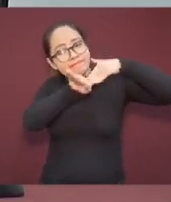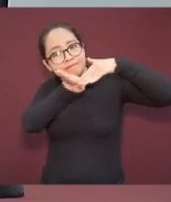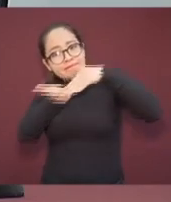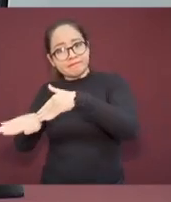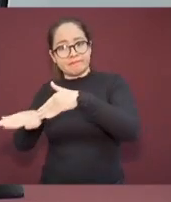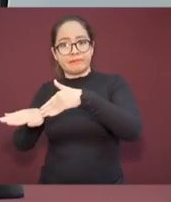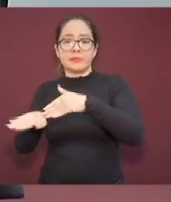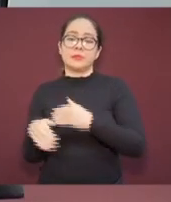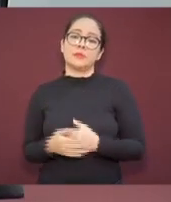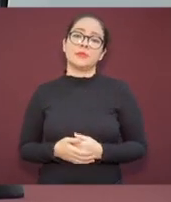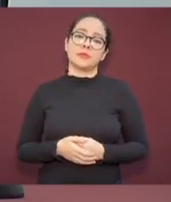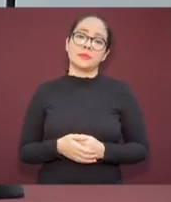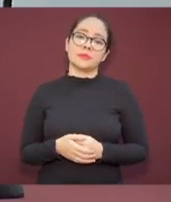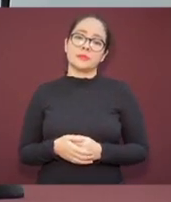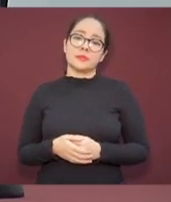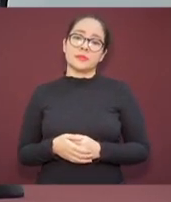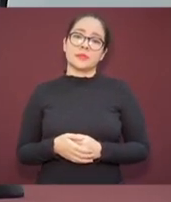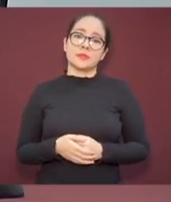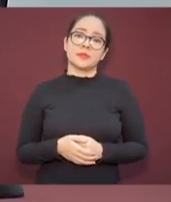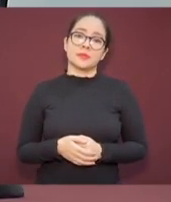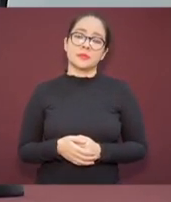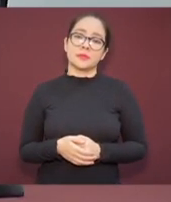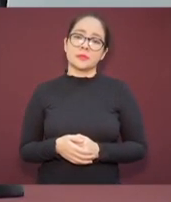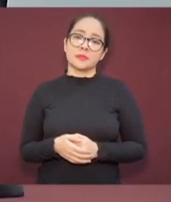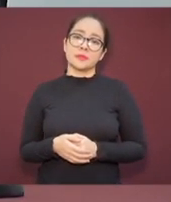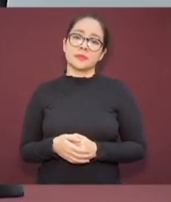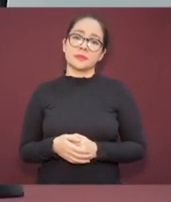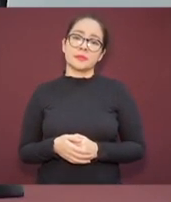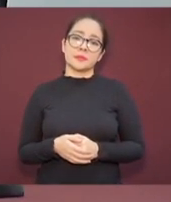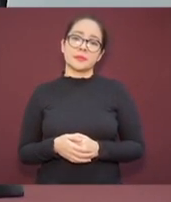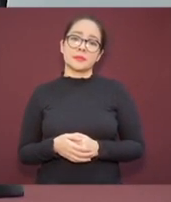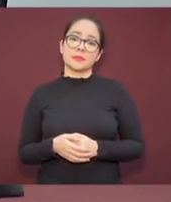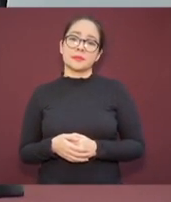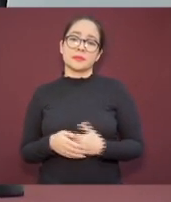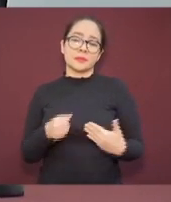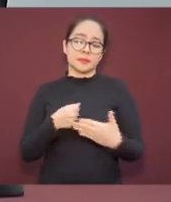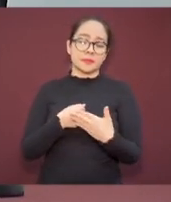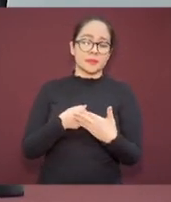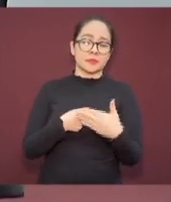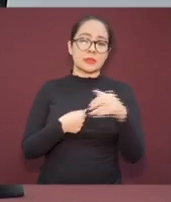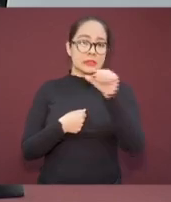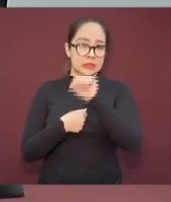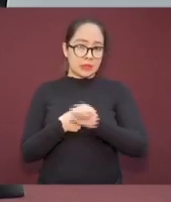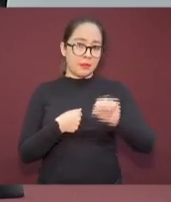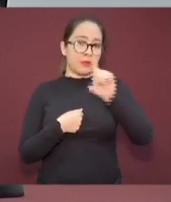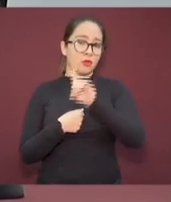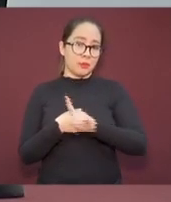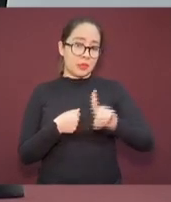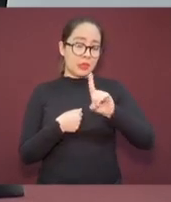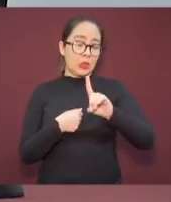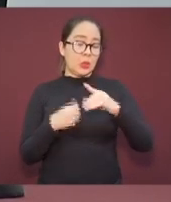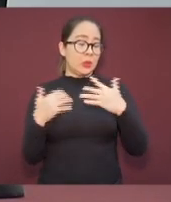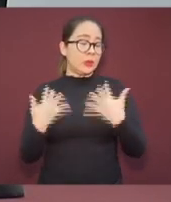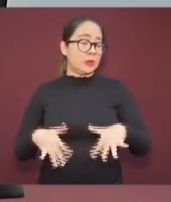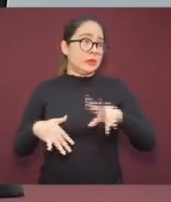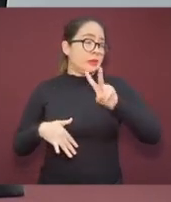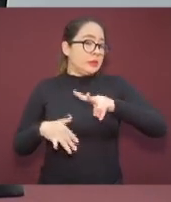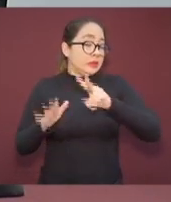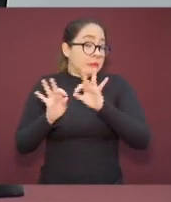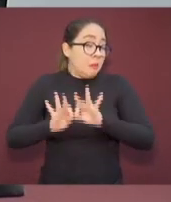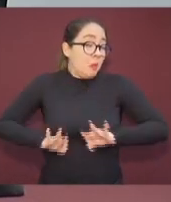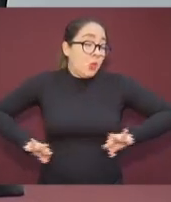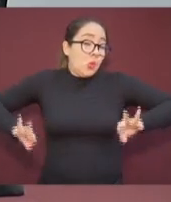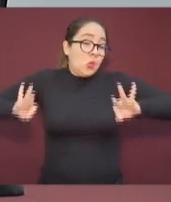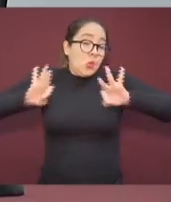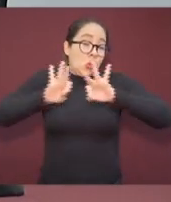Precisamente, les recuerdo, este fin de semana es clave, clave, así, para